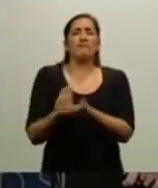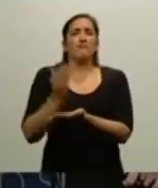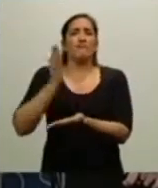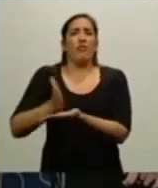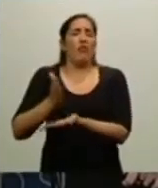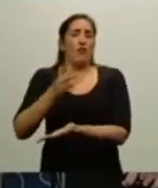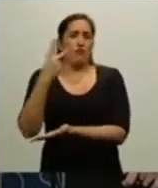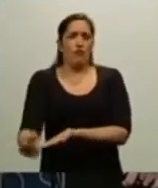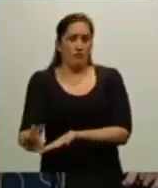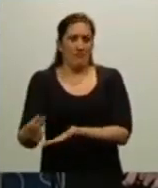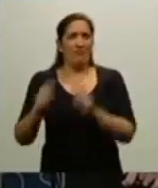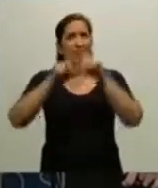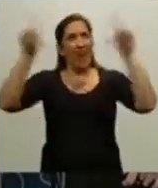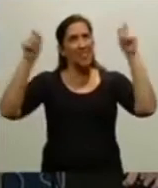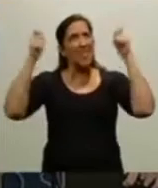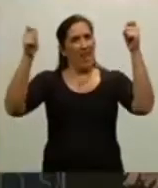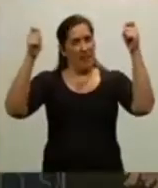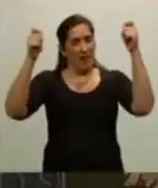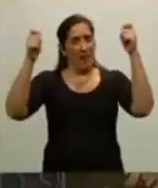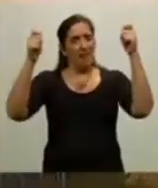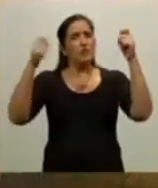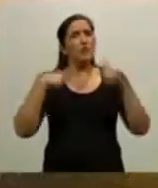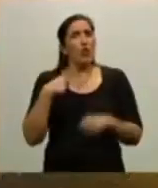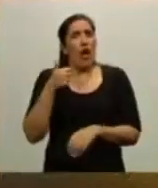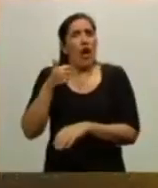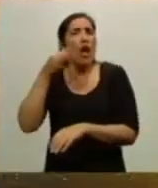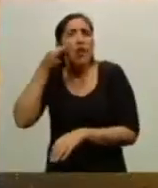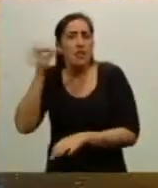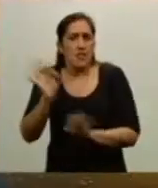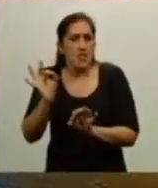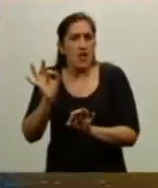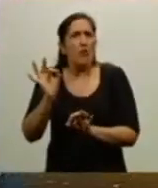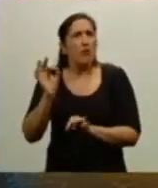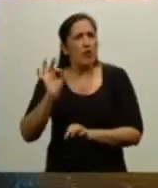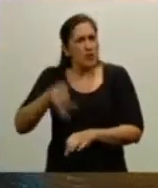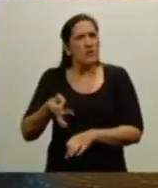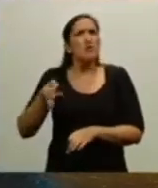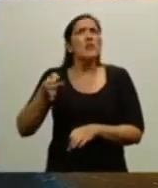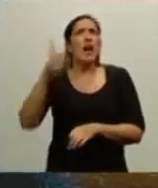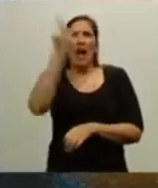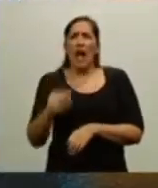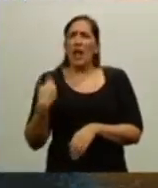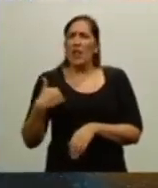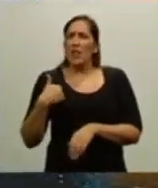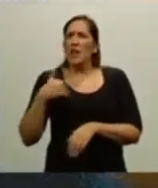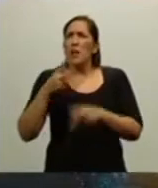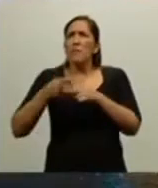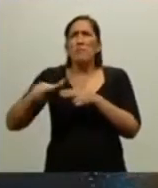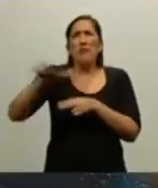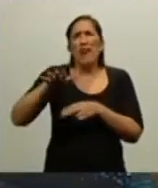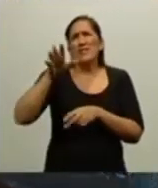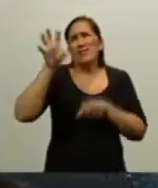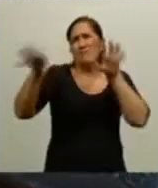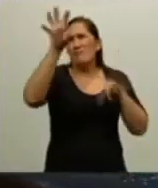Yo no estuve, pero hubo muchas plazas en toda la República. En Río